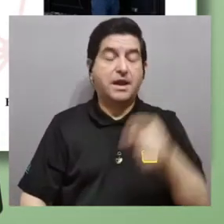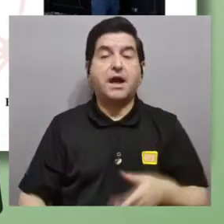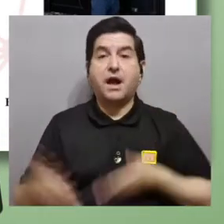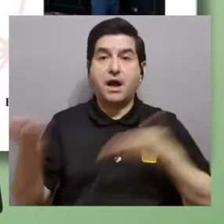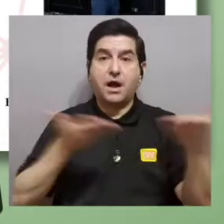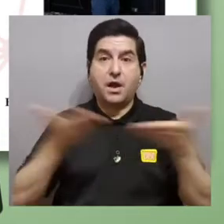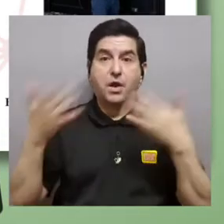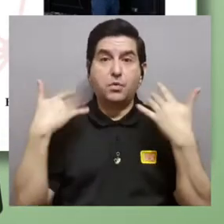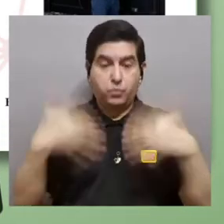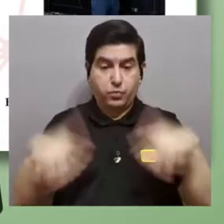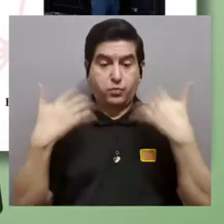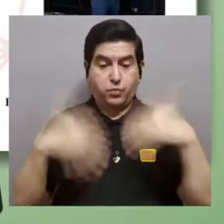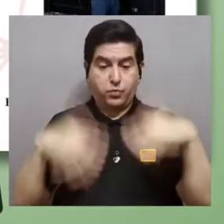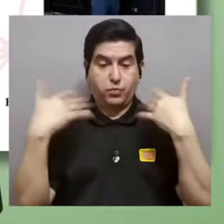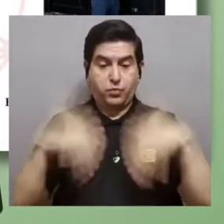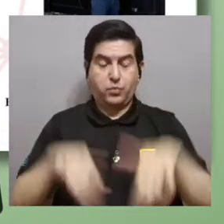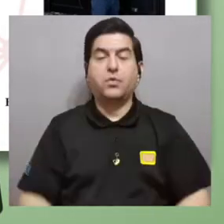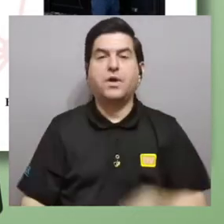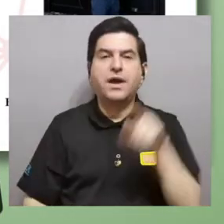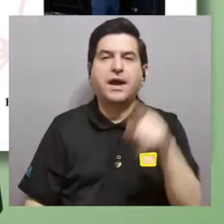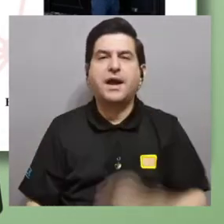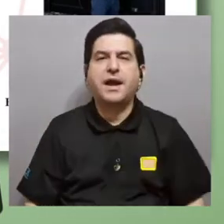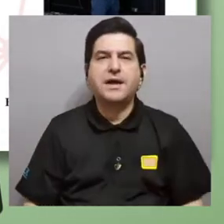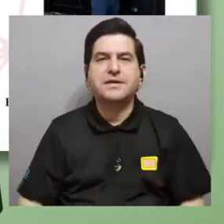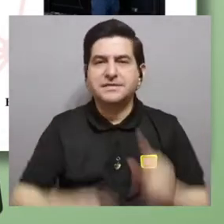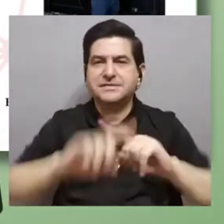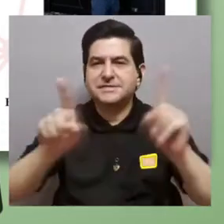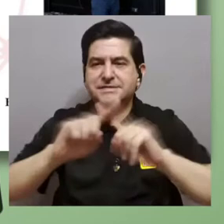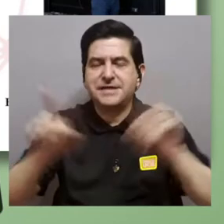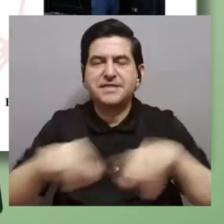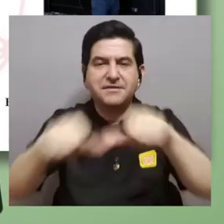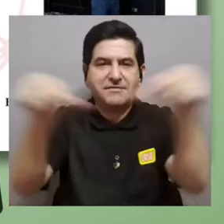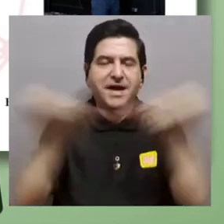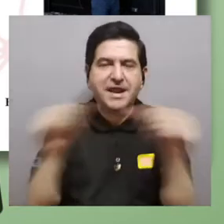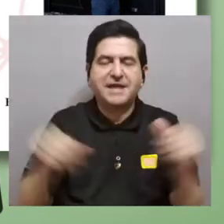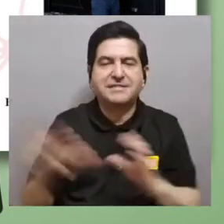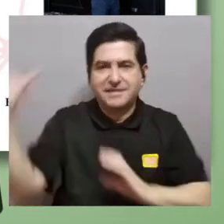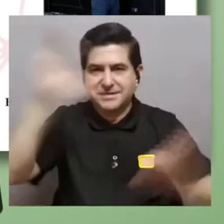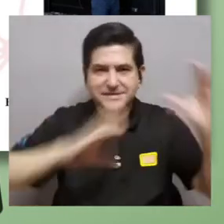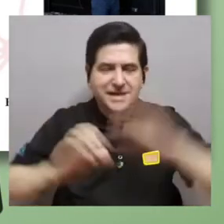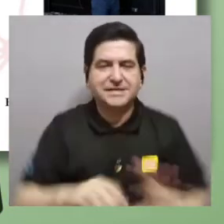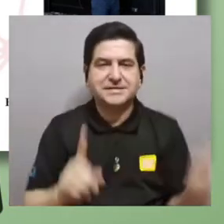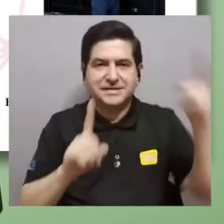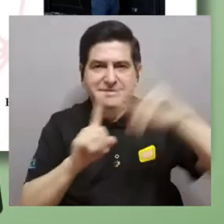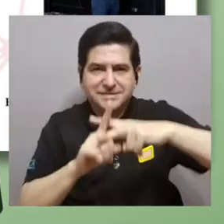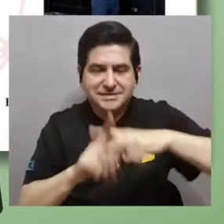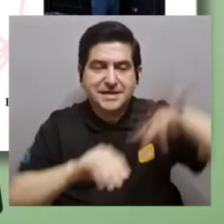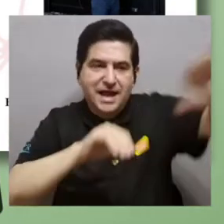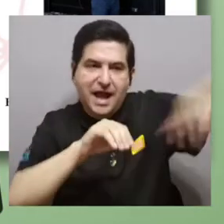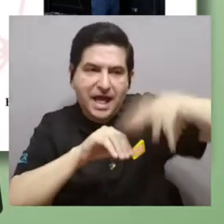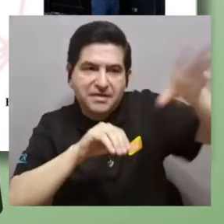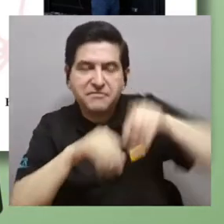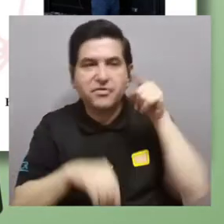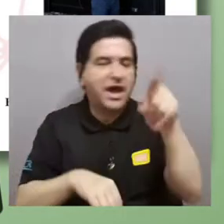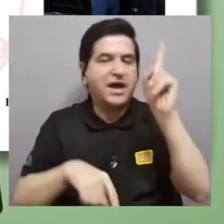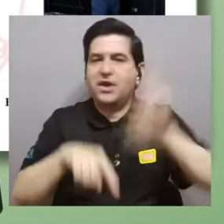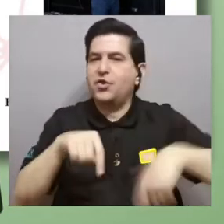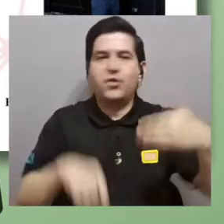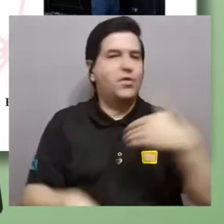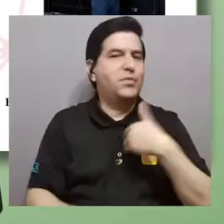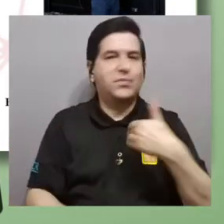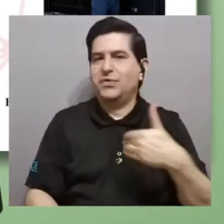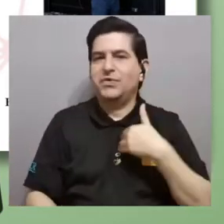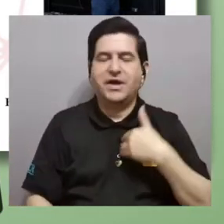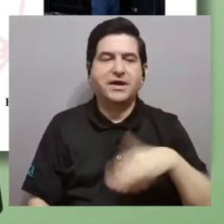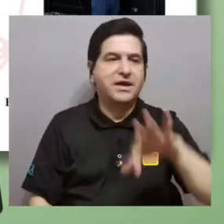le ha servido muchísimo esa interdisciplinaridad, ese conocimiento adicional que